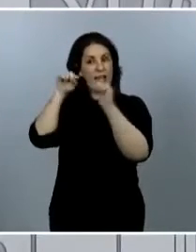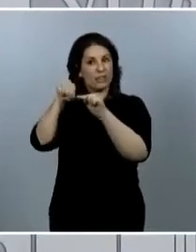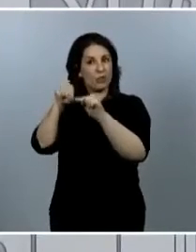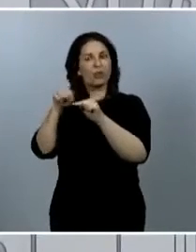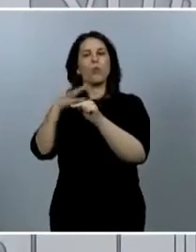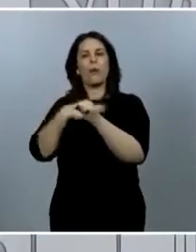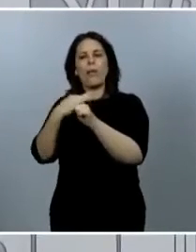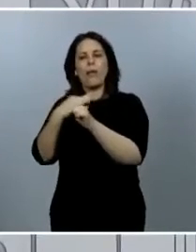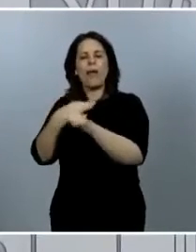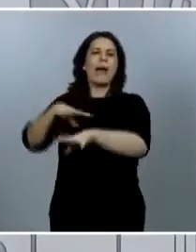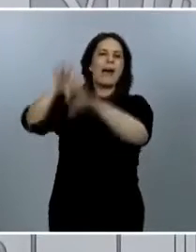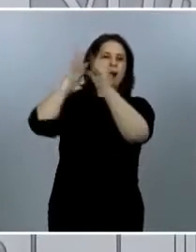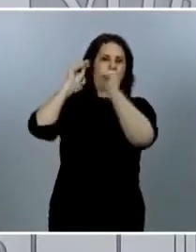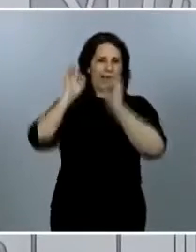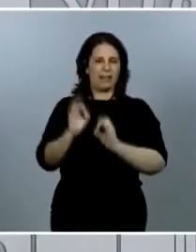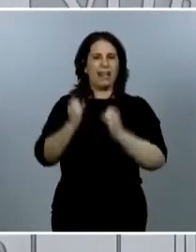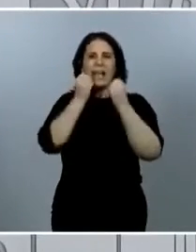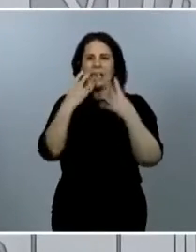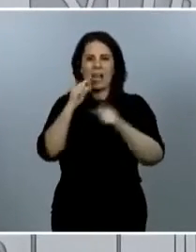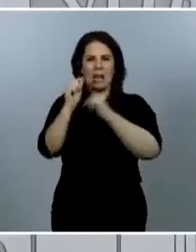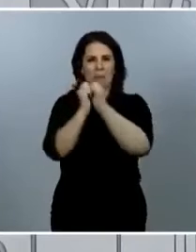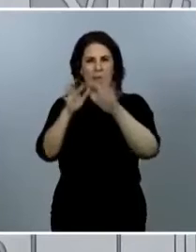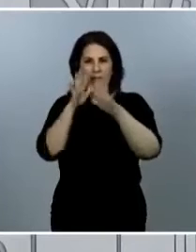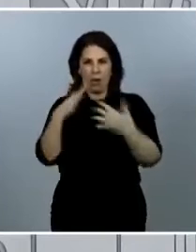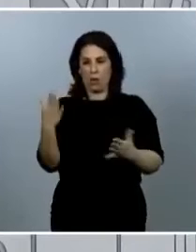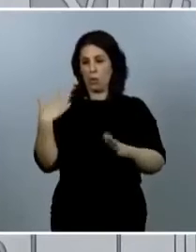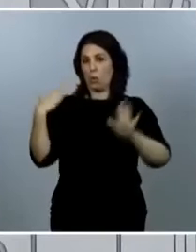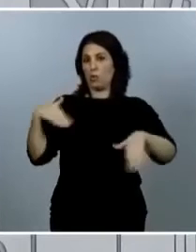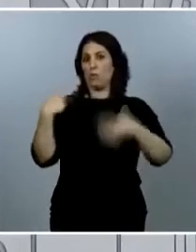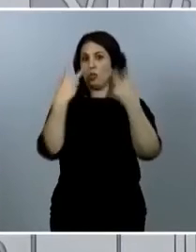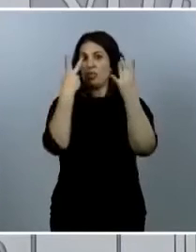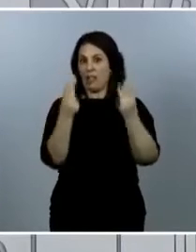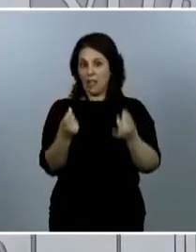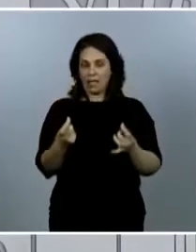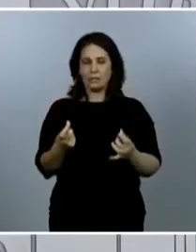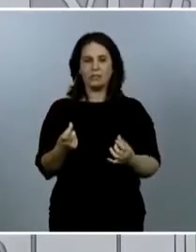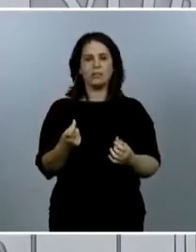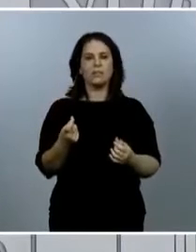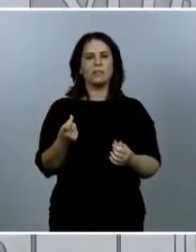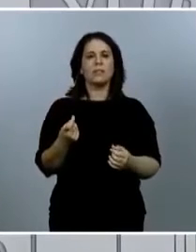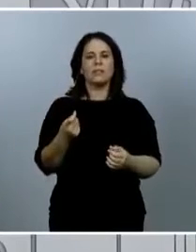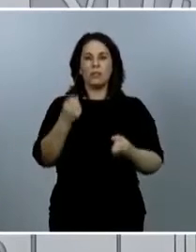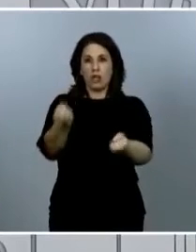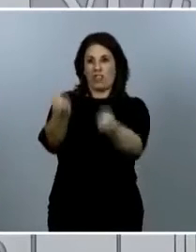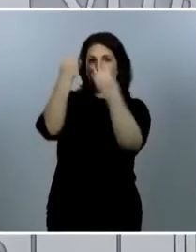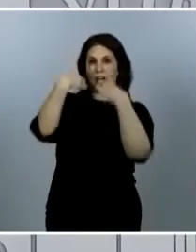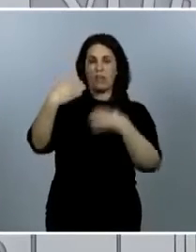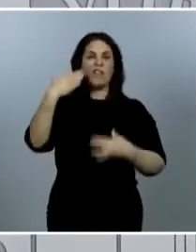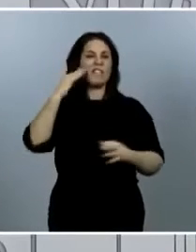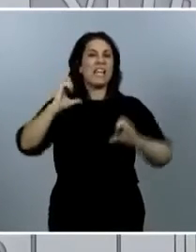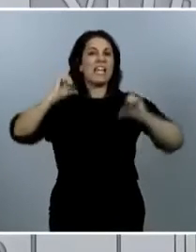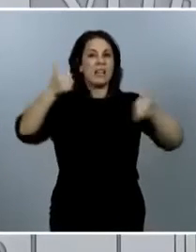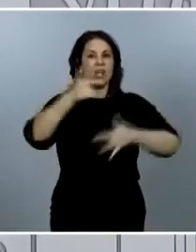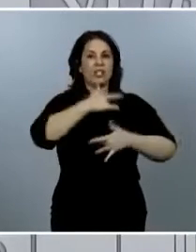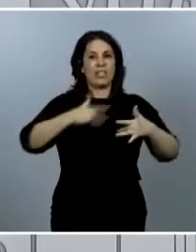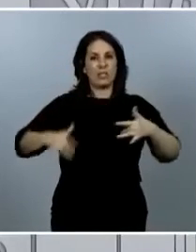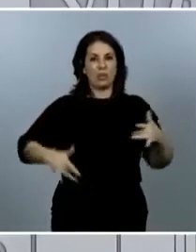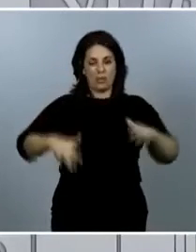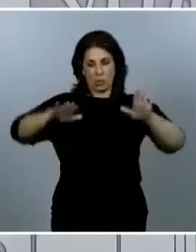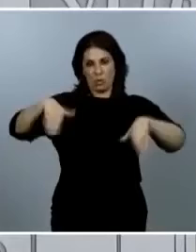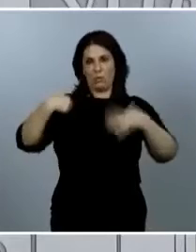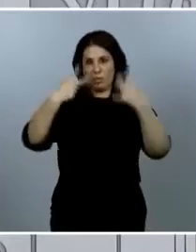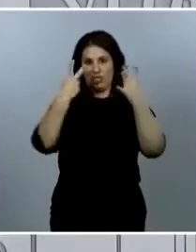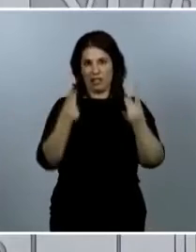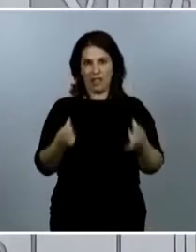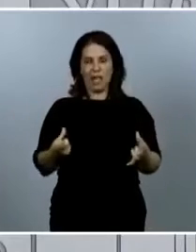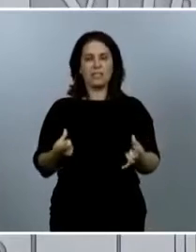estos momentos. En los últimos siete días se han notificado con fecha de inicio de síntomas en esos últimos siete días, perdón, se han notificado